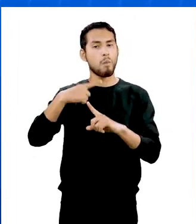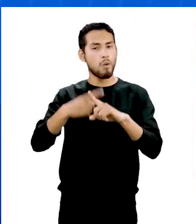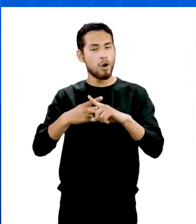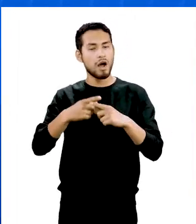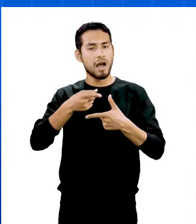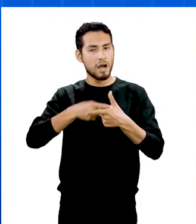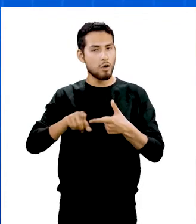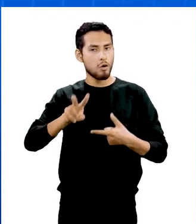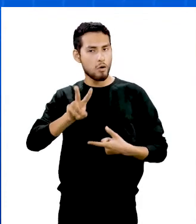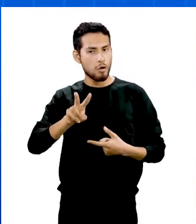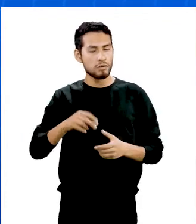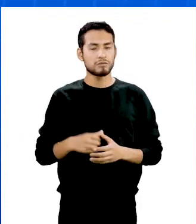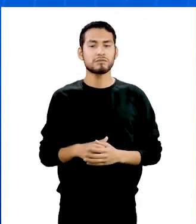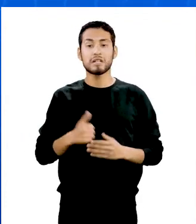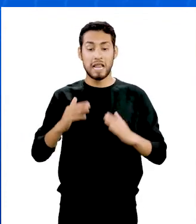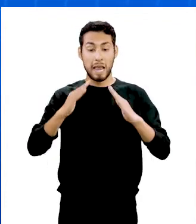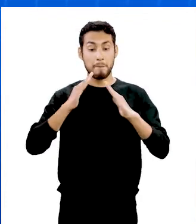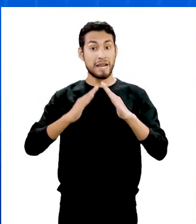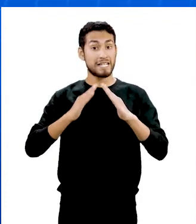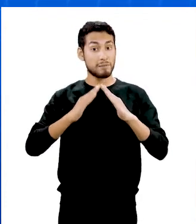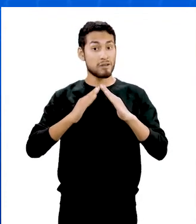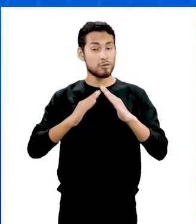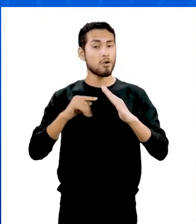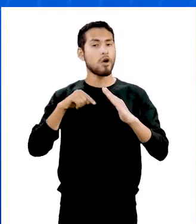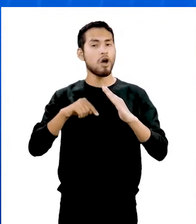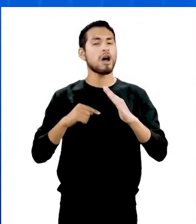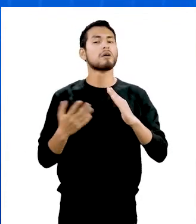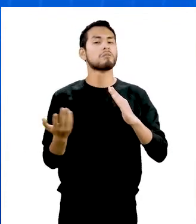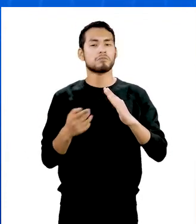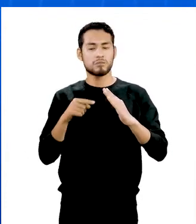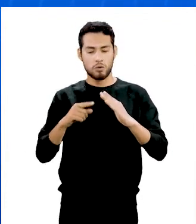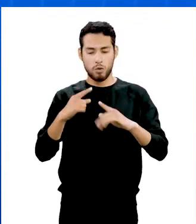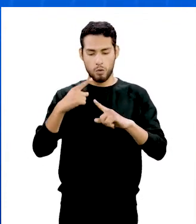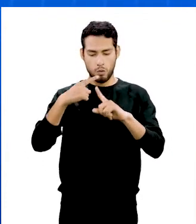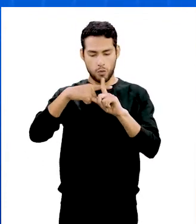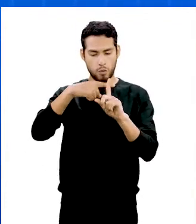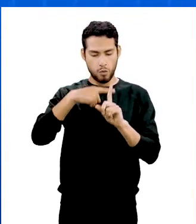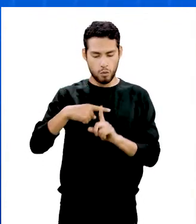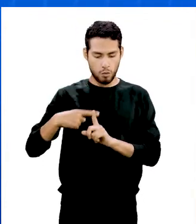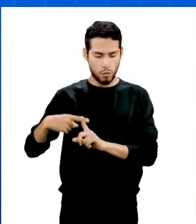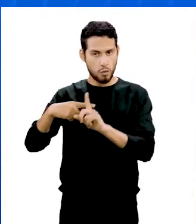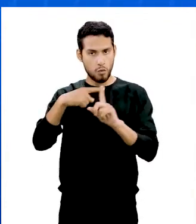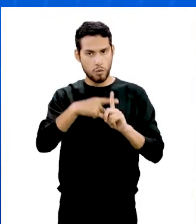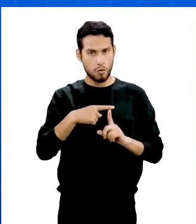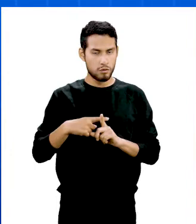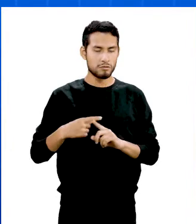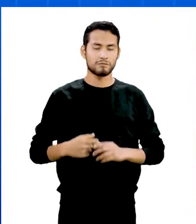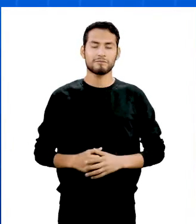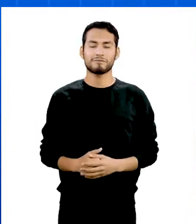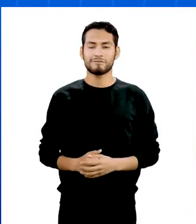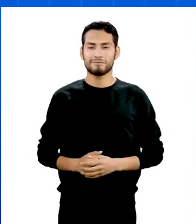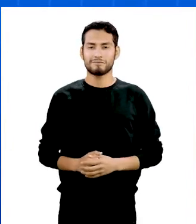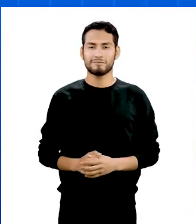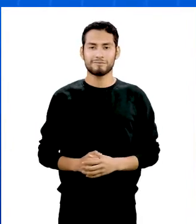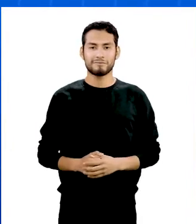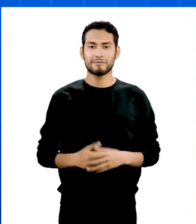entre 2 y respecto al perímetro del rombo, es igual a la suma de las longitudes de sus lados.